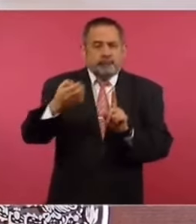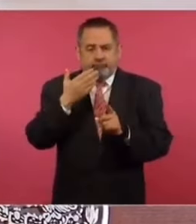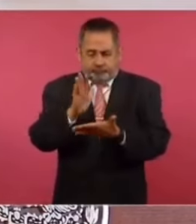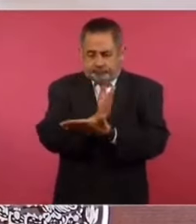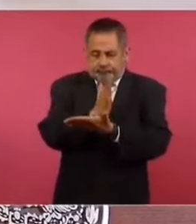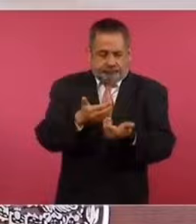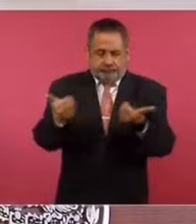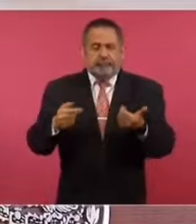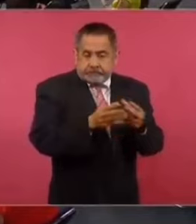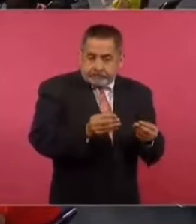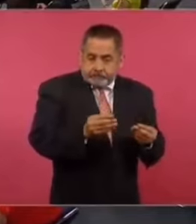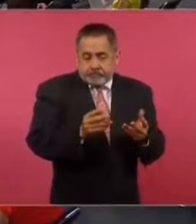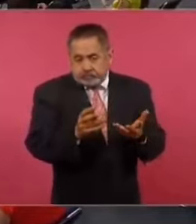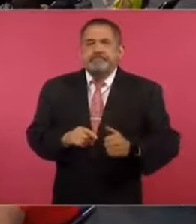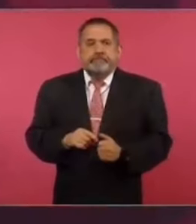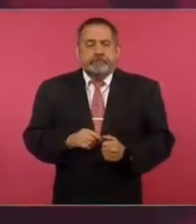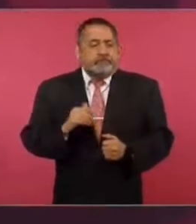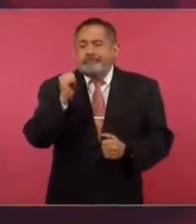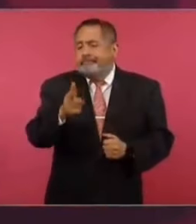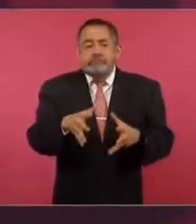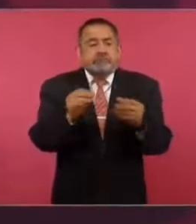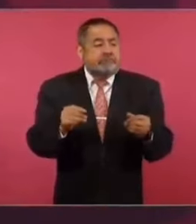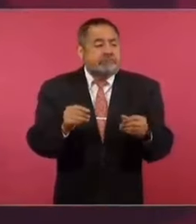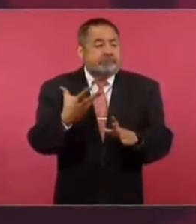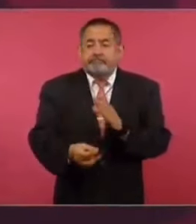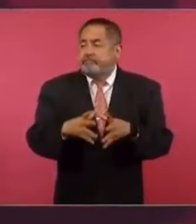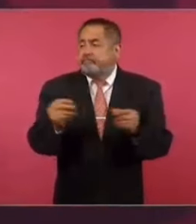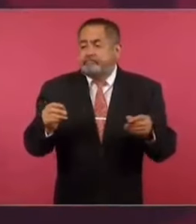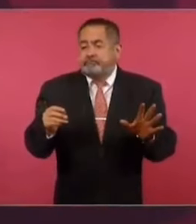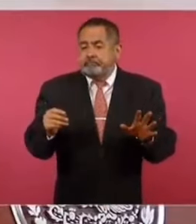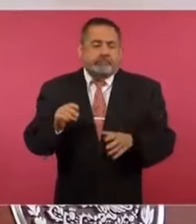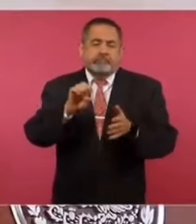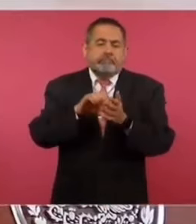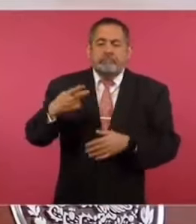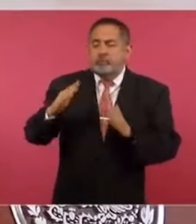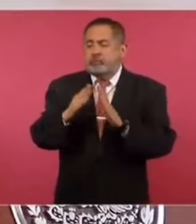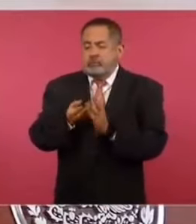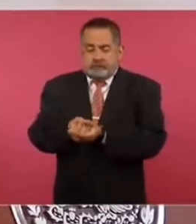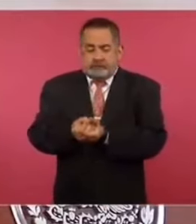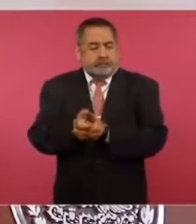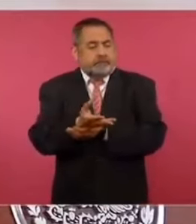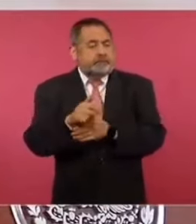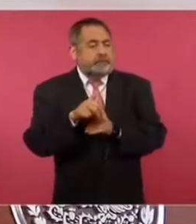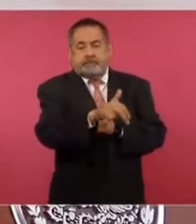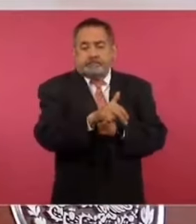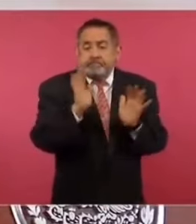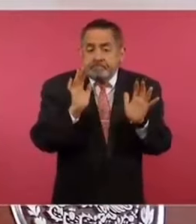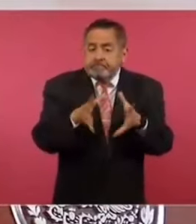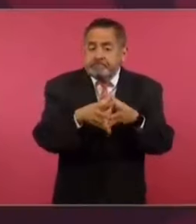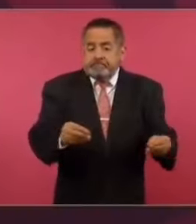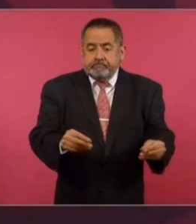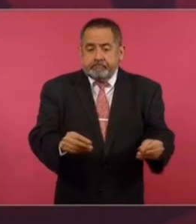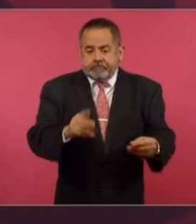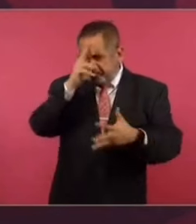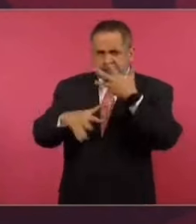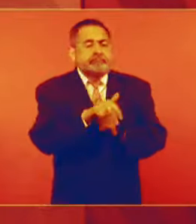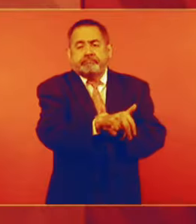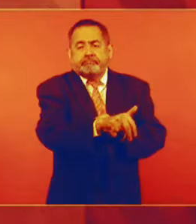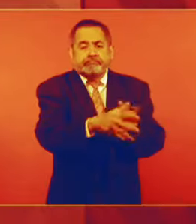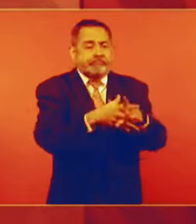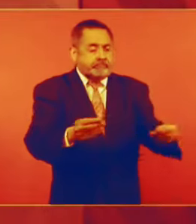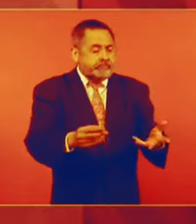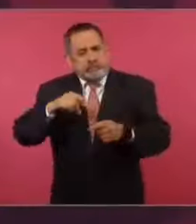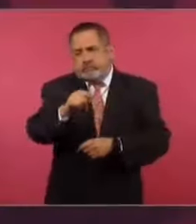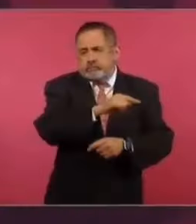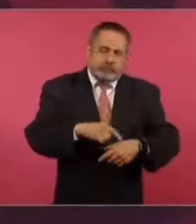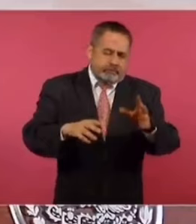entre personas desaparecidas que, por alguna razón, salieron de sus domicilios, incluso, no por cuestiones violentas. Y